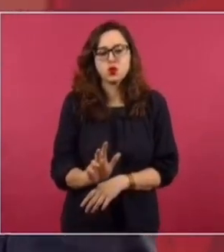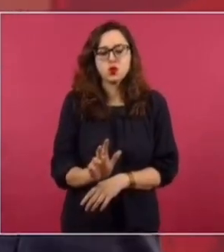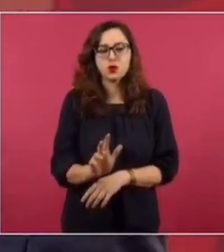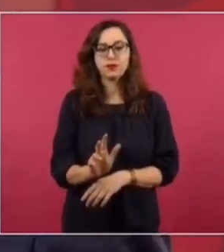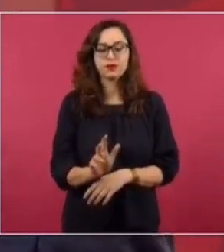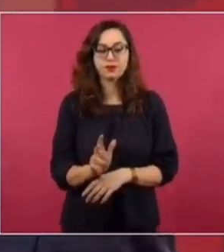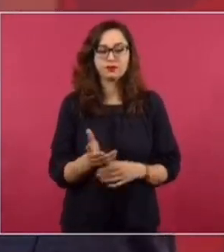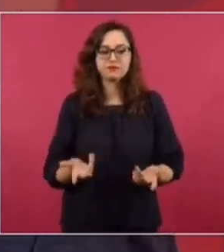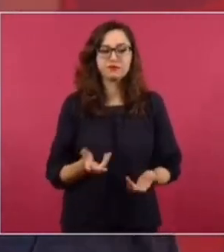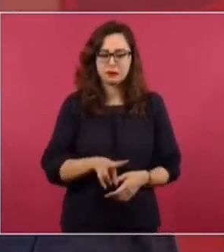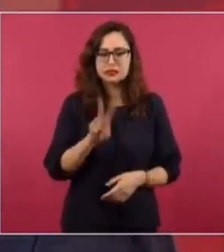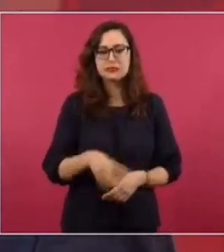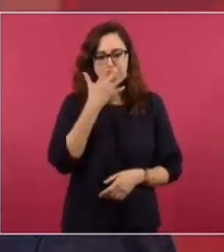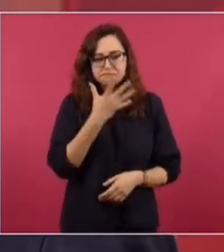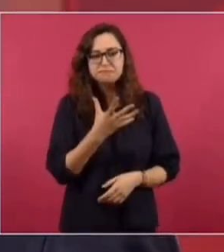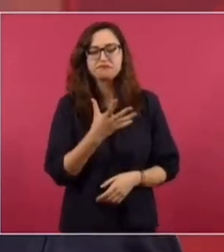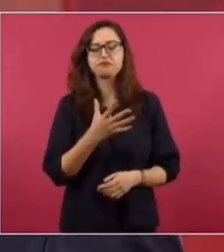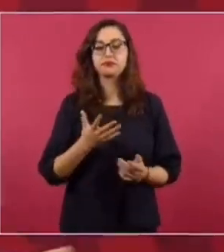serio.